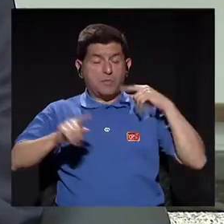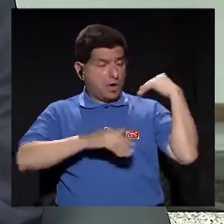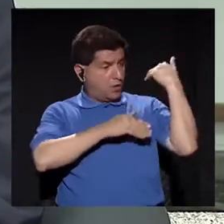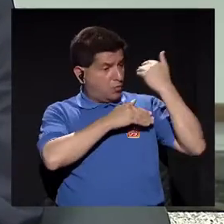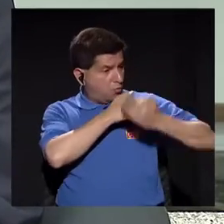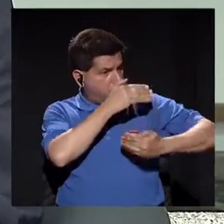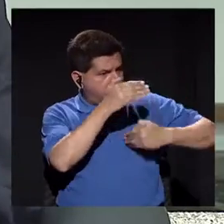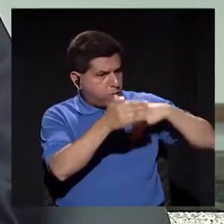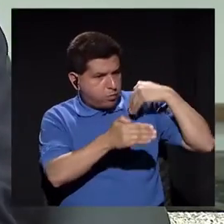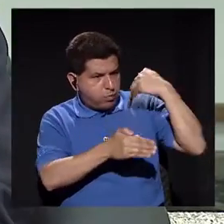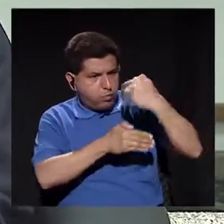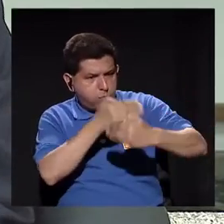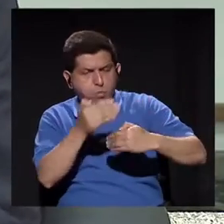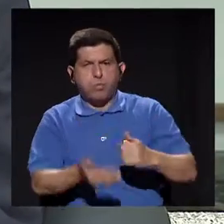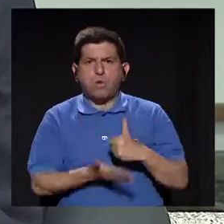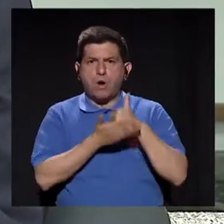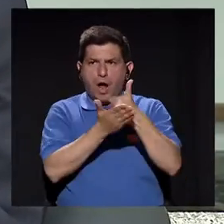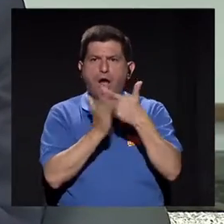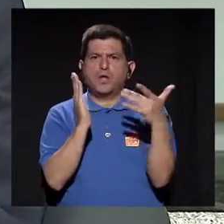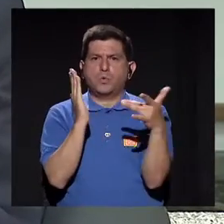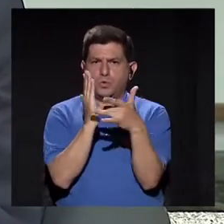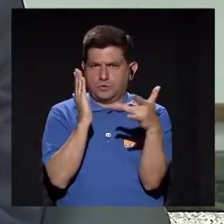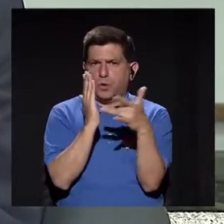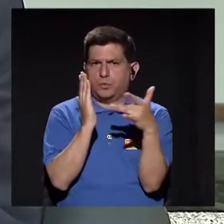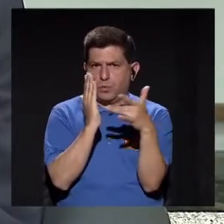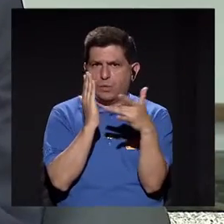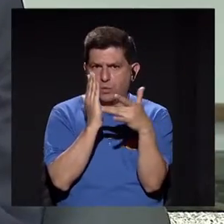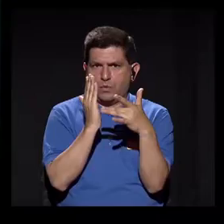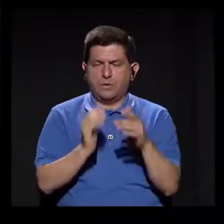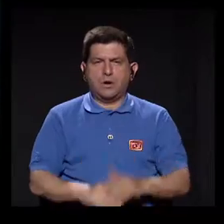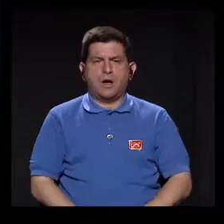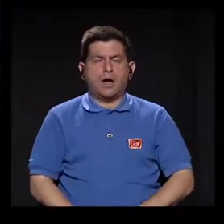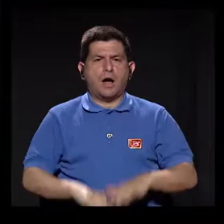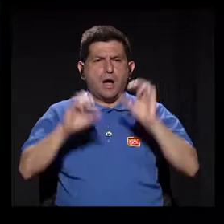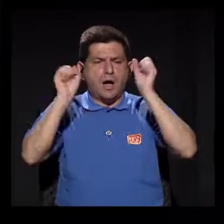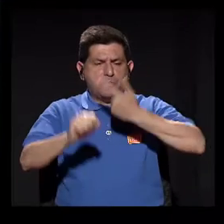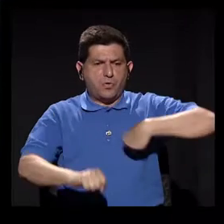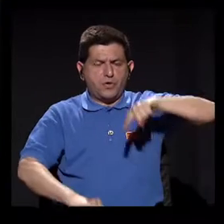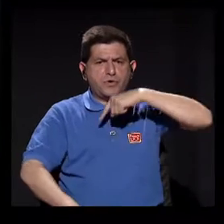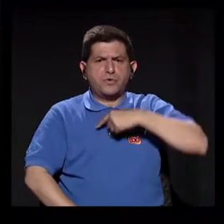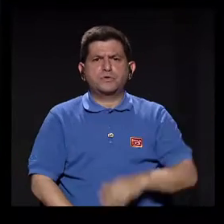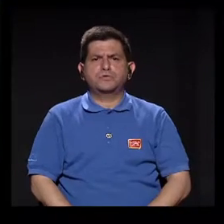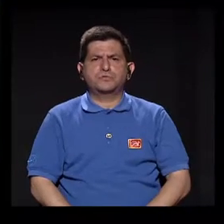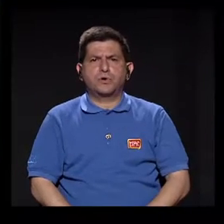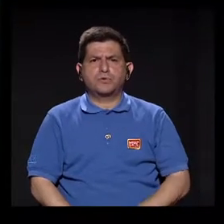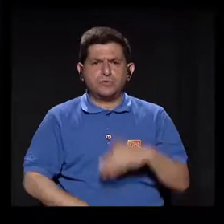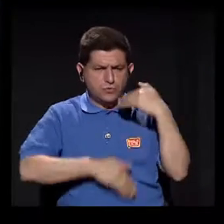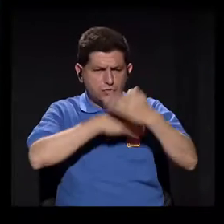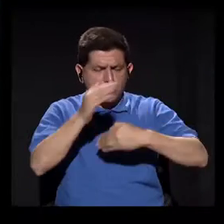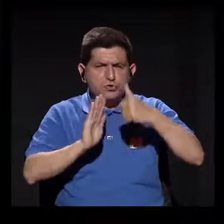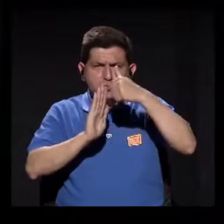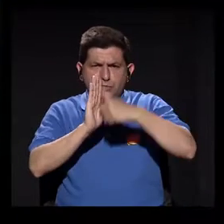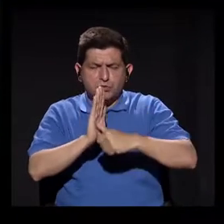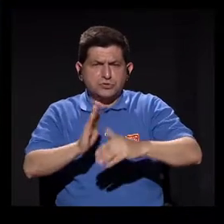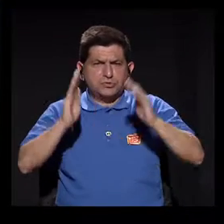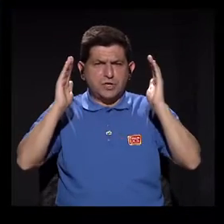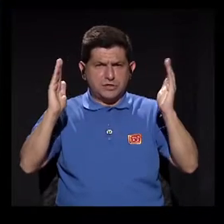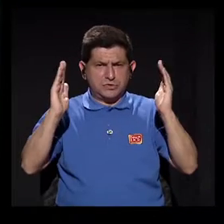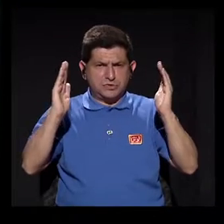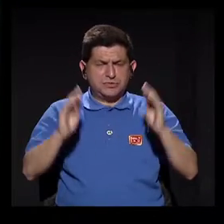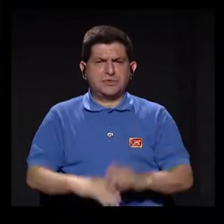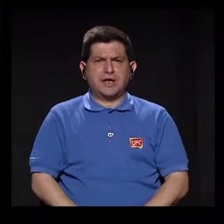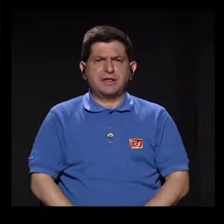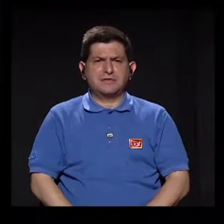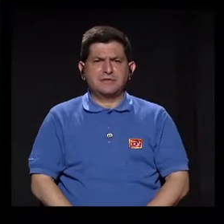permitido y por supuesto con ayuda de la tecnología de tener procedimientos quirúrgicos muy grandes